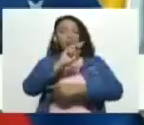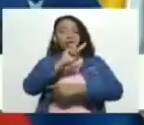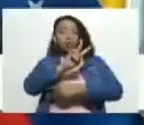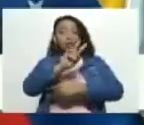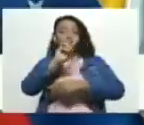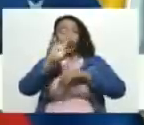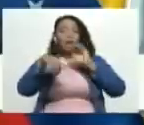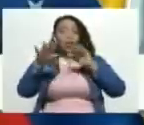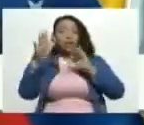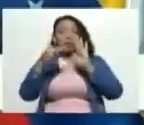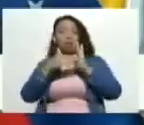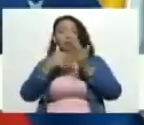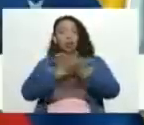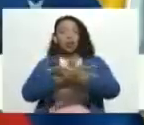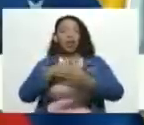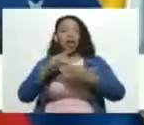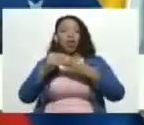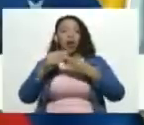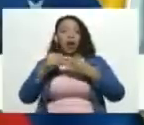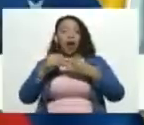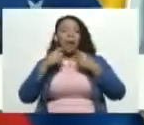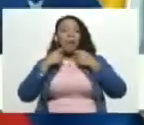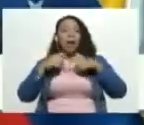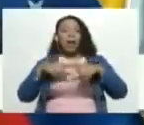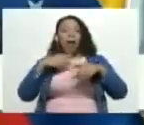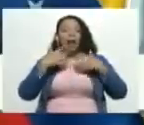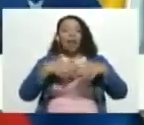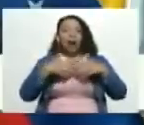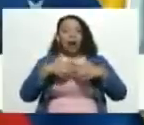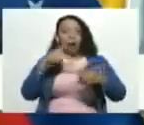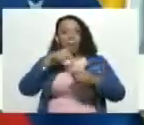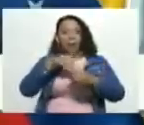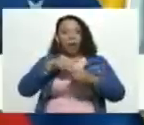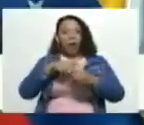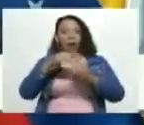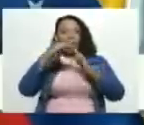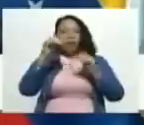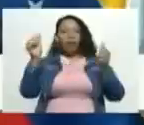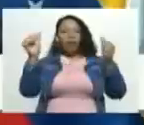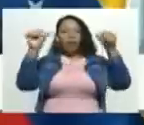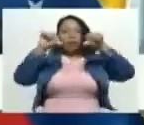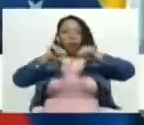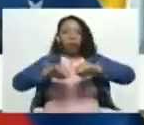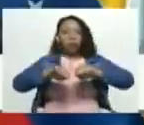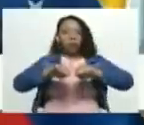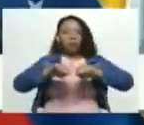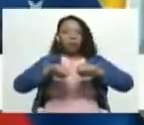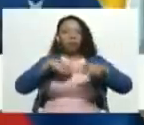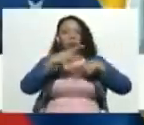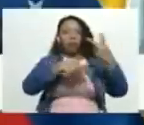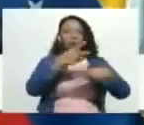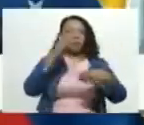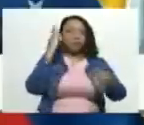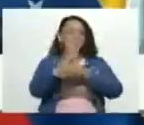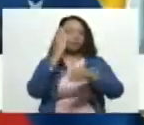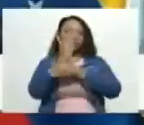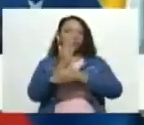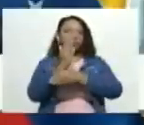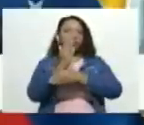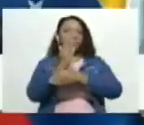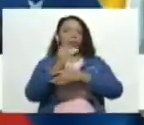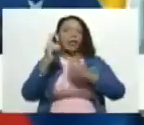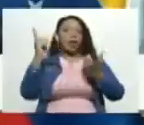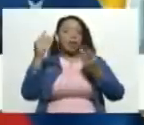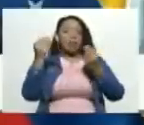mil millones de dólares las pérdidas de la industria petrolera debido a la caída de la producción a las sanciones la guerra de los precios y el